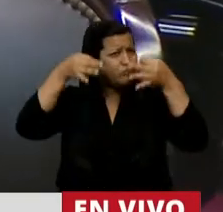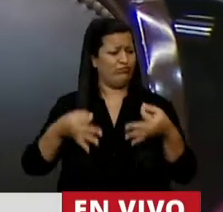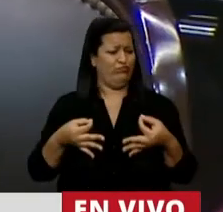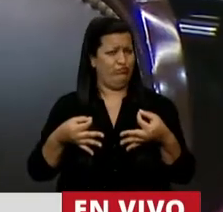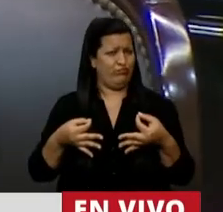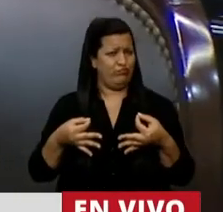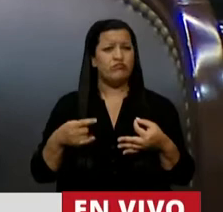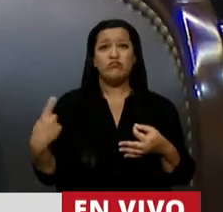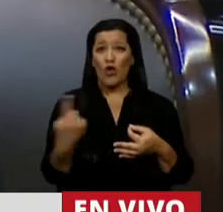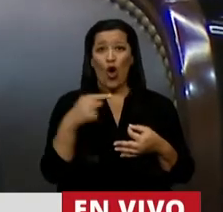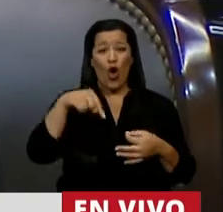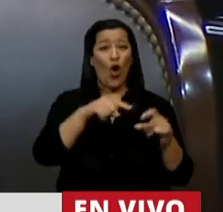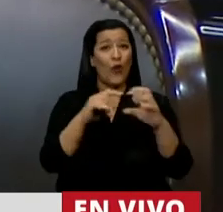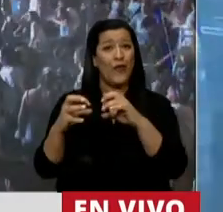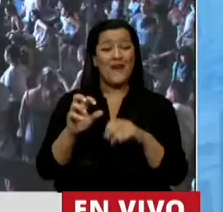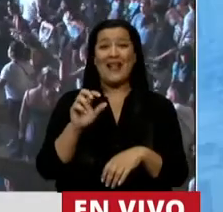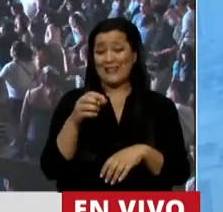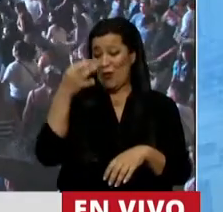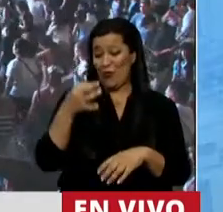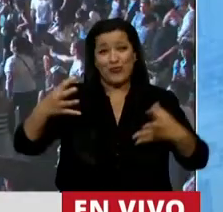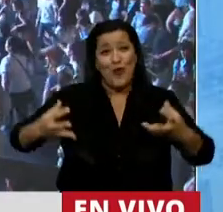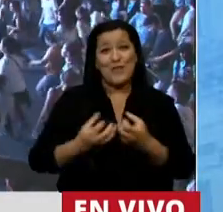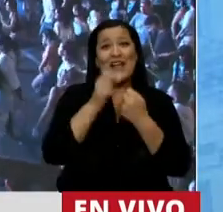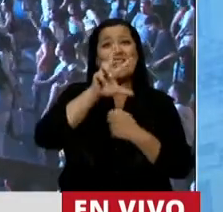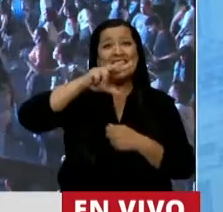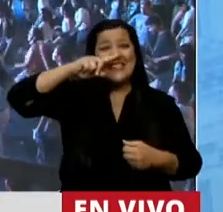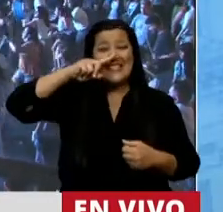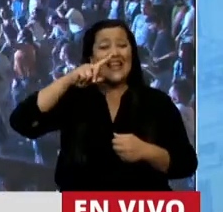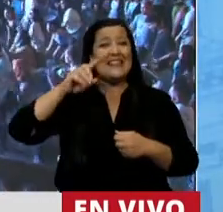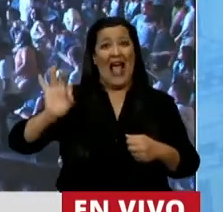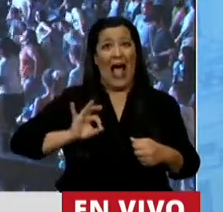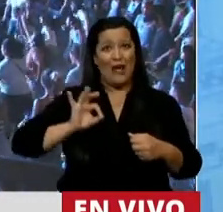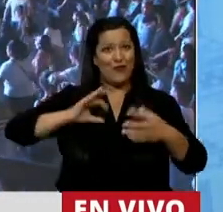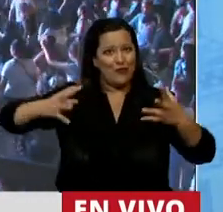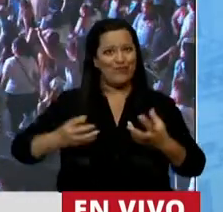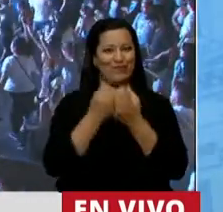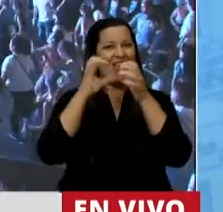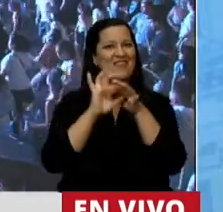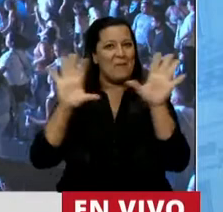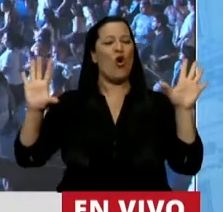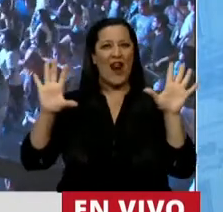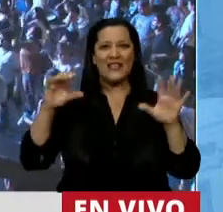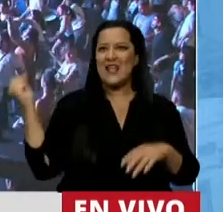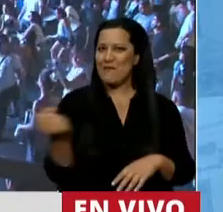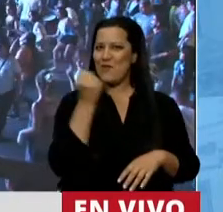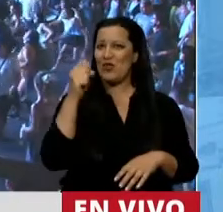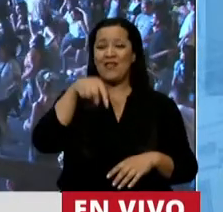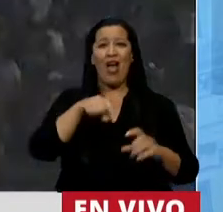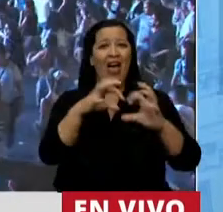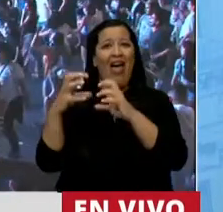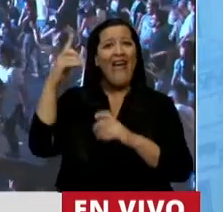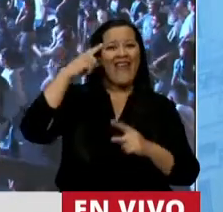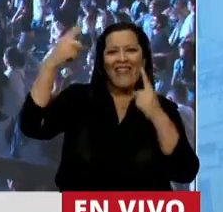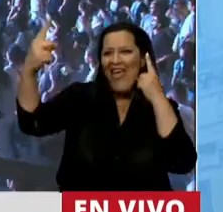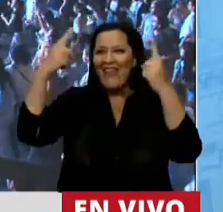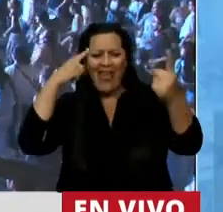me parece que estar dando este debate a 37 años de democracia es muy importante. Nos encuentra debatiendo ideas,